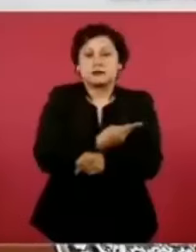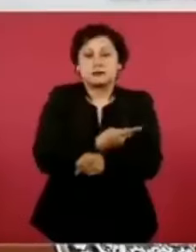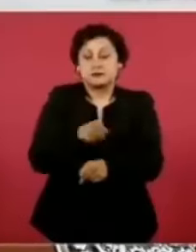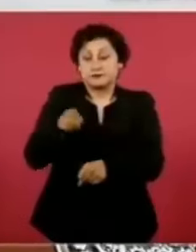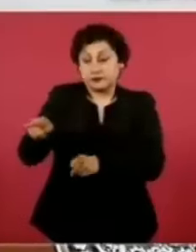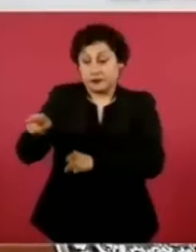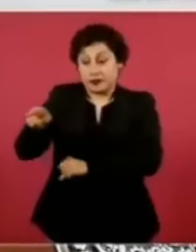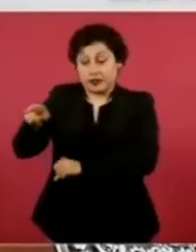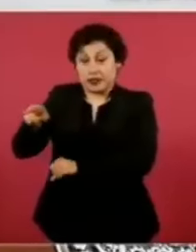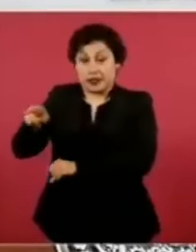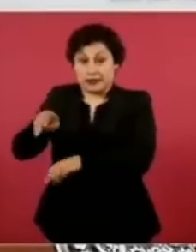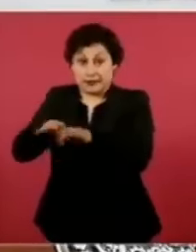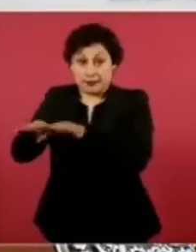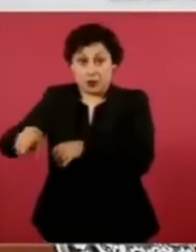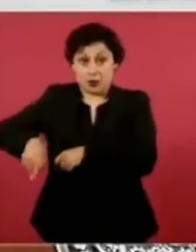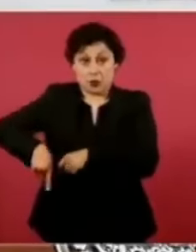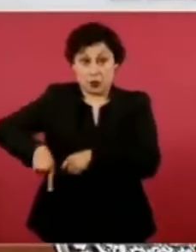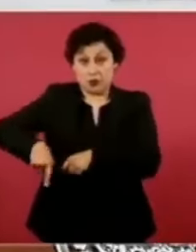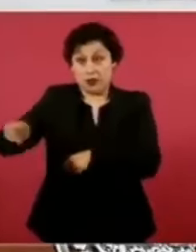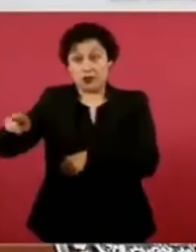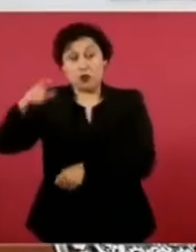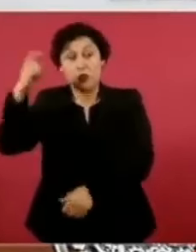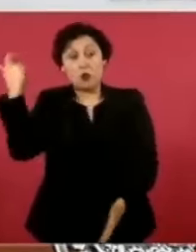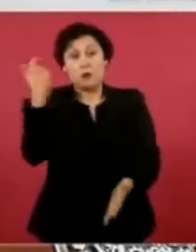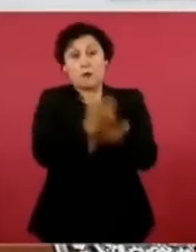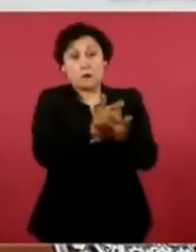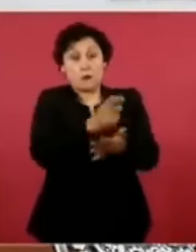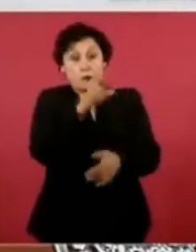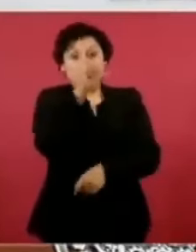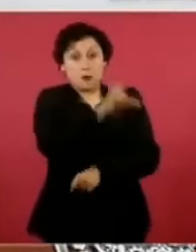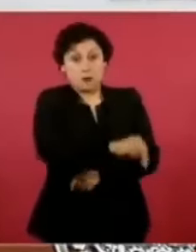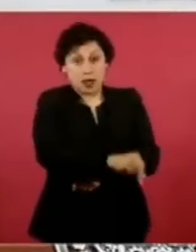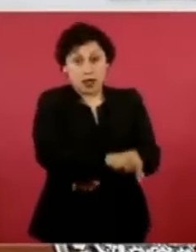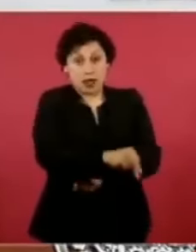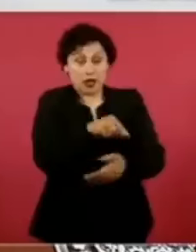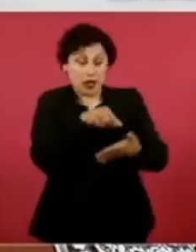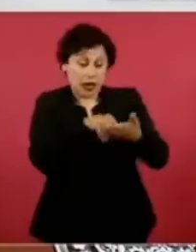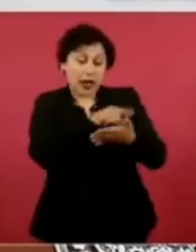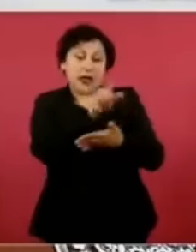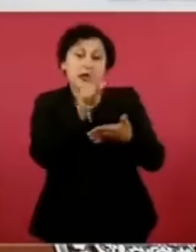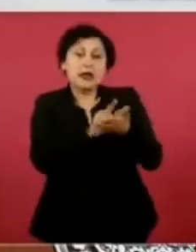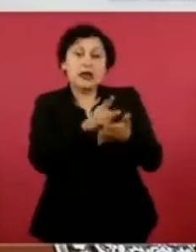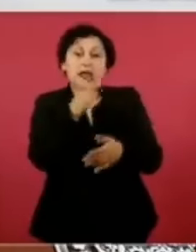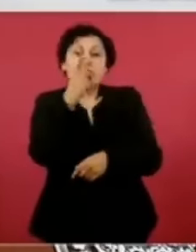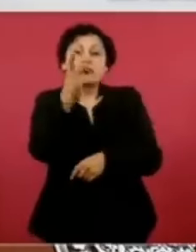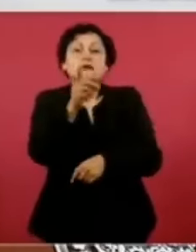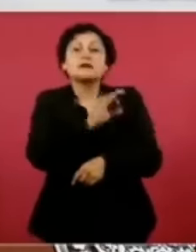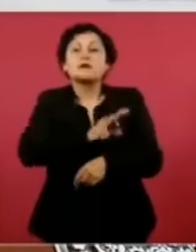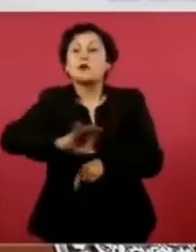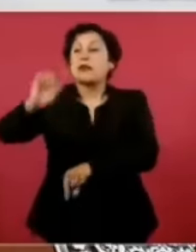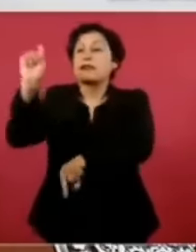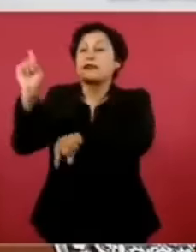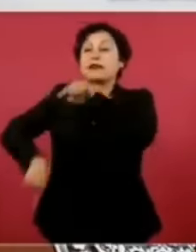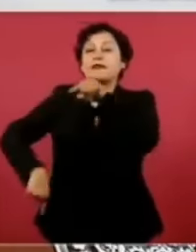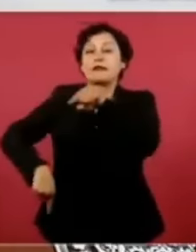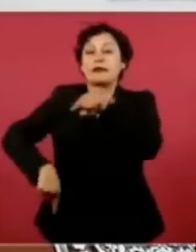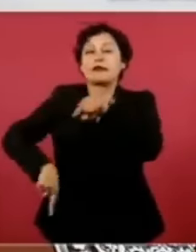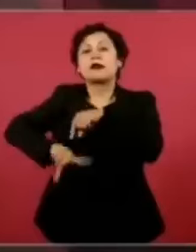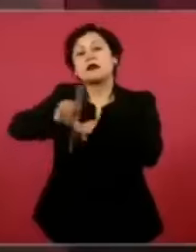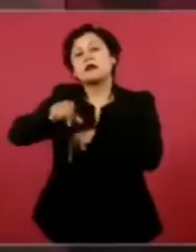puede ser destituido y juzgado.